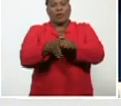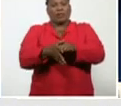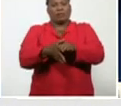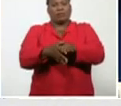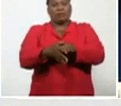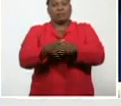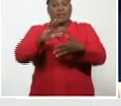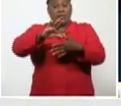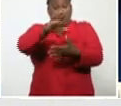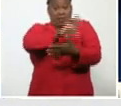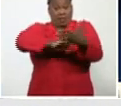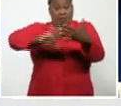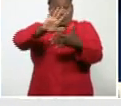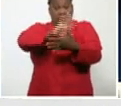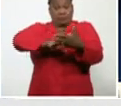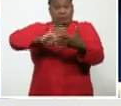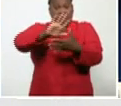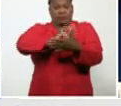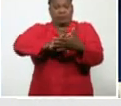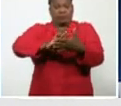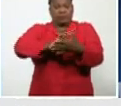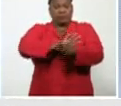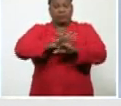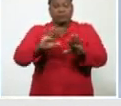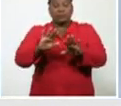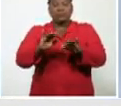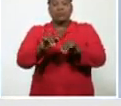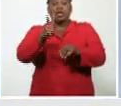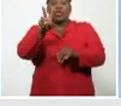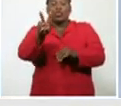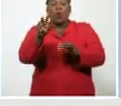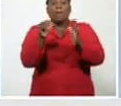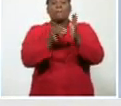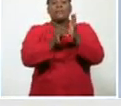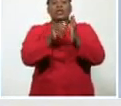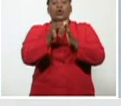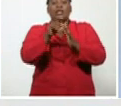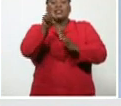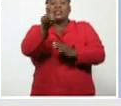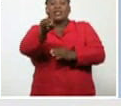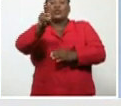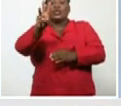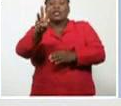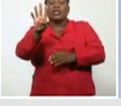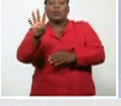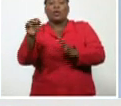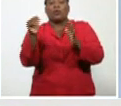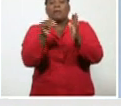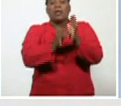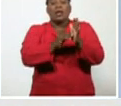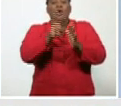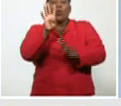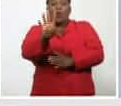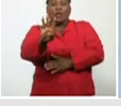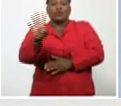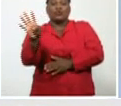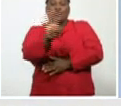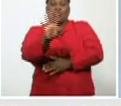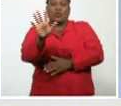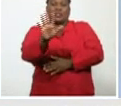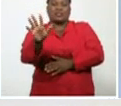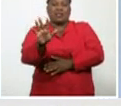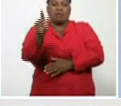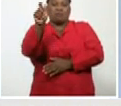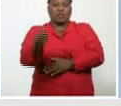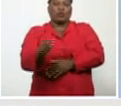de las Américas, ya se reportan, dos millones, ciento treinta y cuatro mil, cuatrocientos cincuenta y cinco, confirmados,